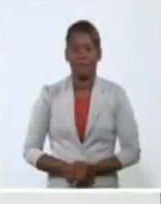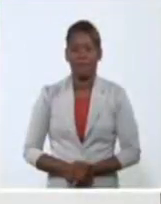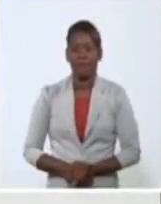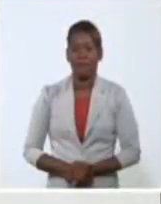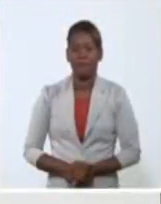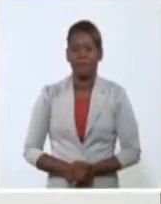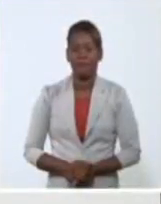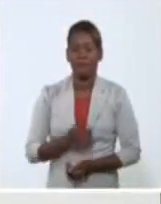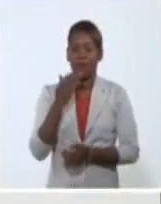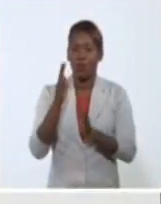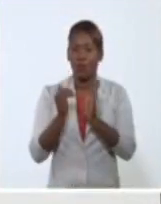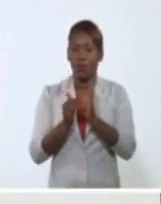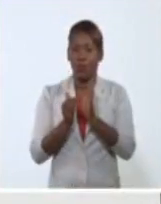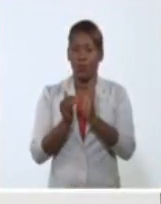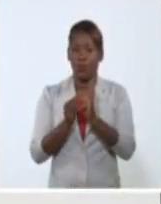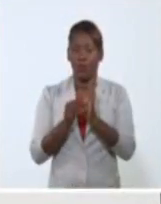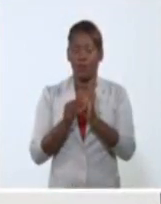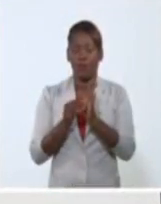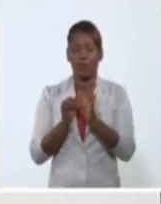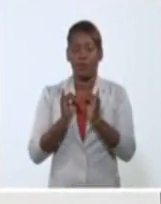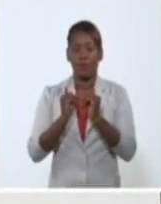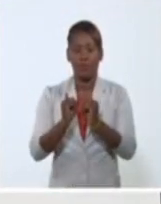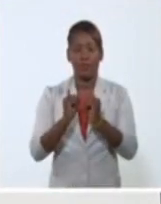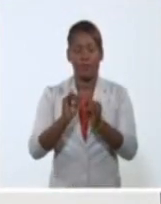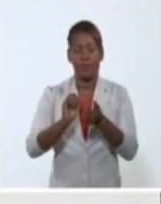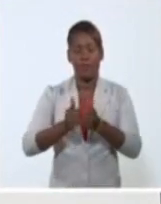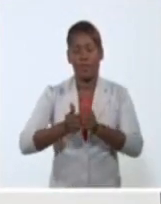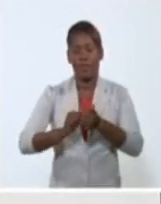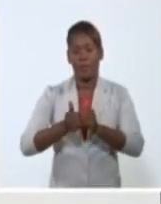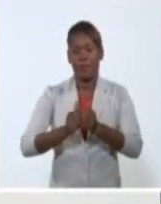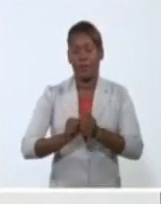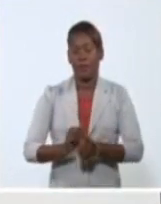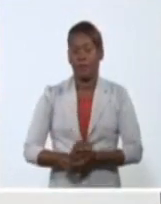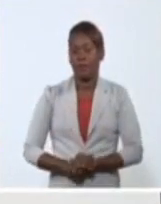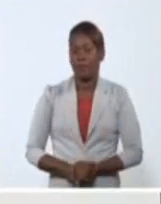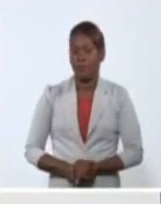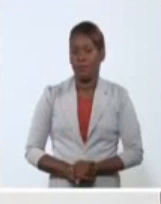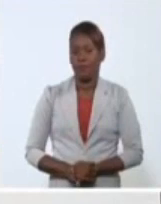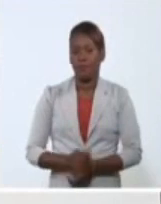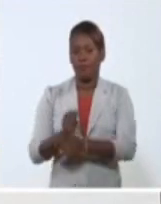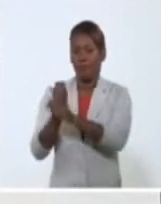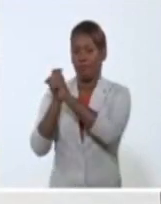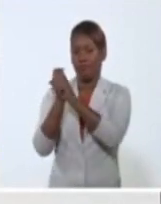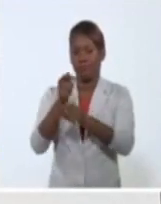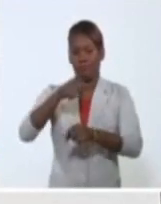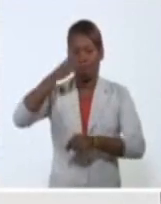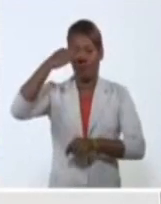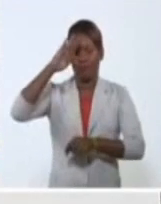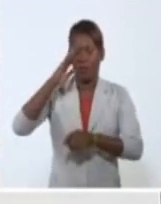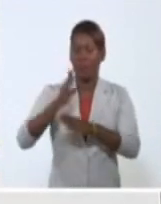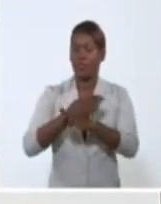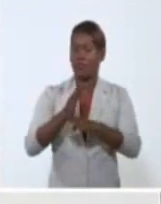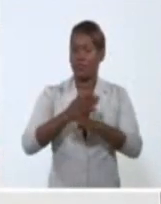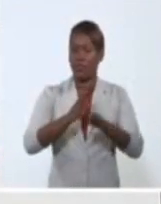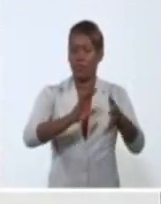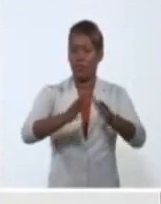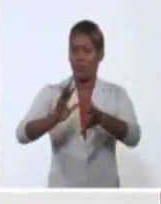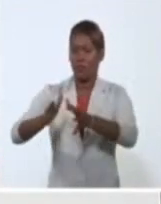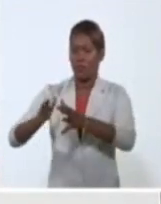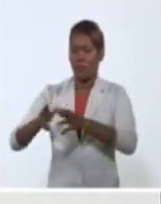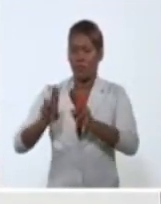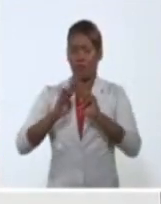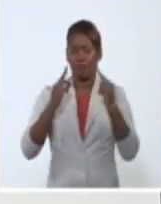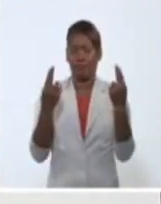Buenas tardes, tiempo para los deportes en la emisión del mediodía. El béisbol cubano desarrolló hoy diferentes actividades en el estadio